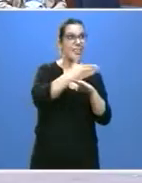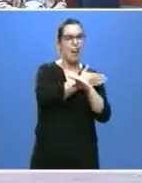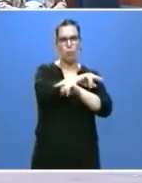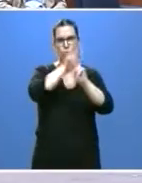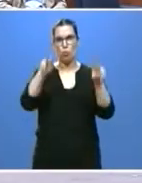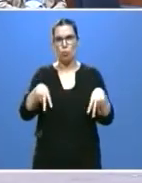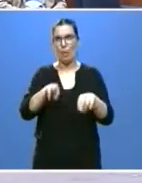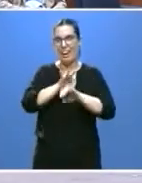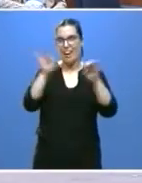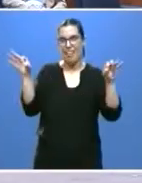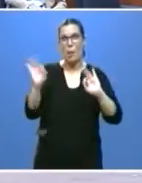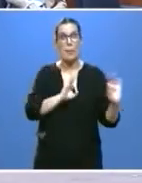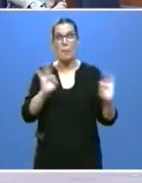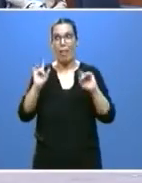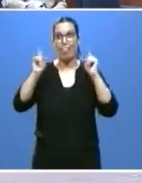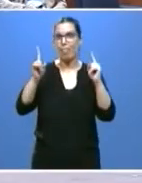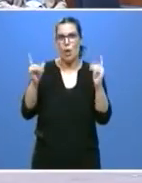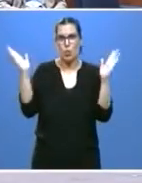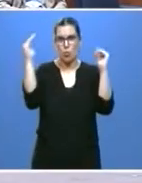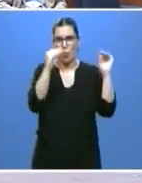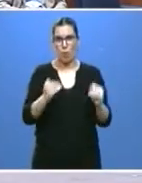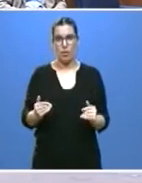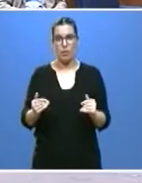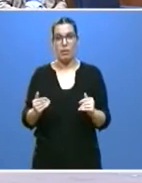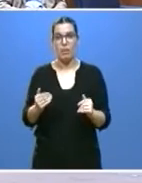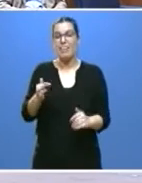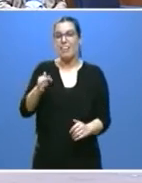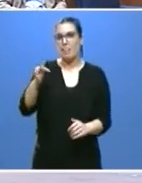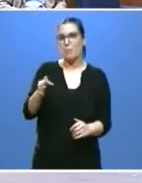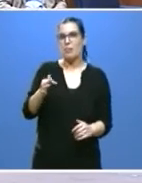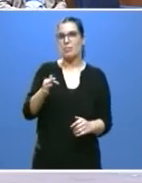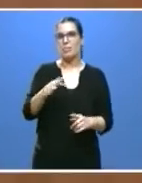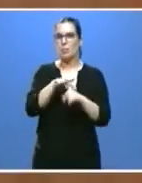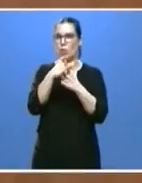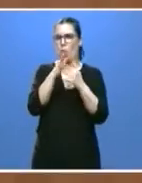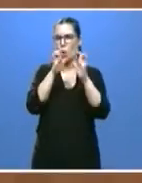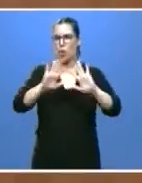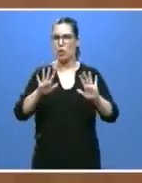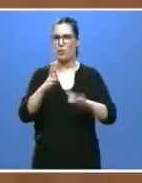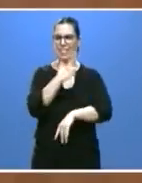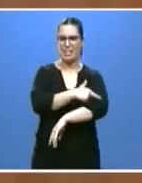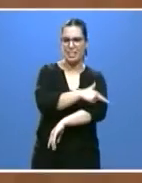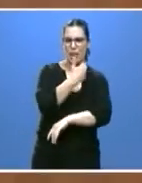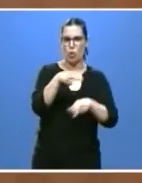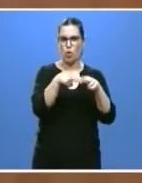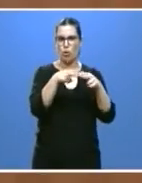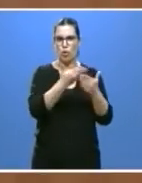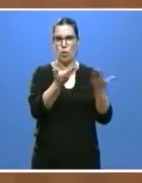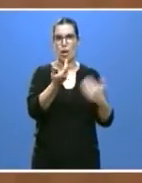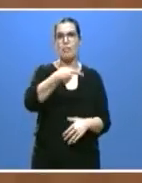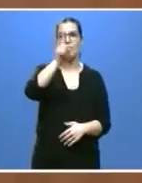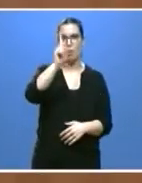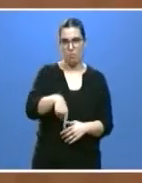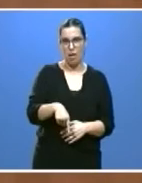el que nadie estaba preparado y en el que, además del drama sanitario y social, asistimos a una fuerte caída de la